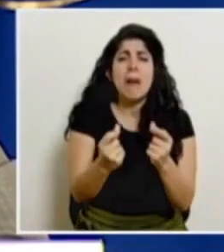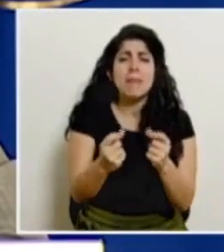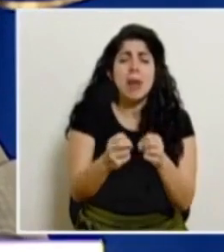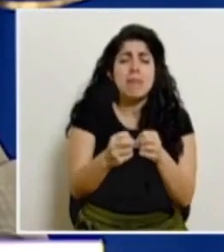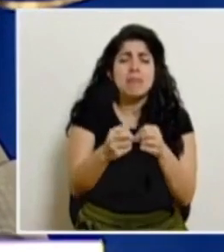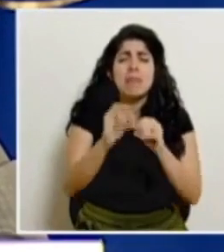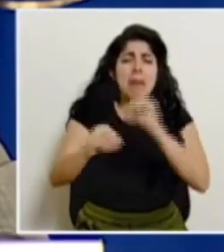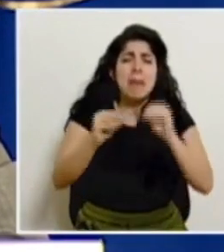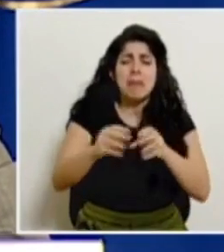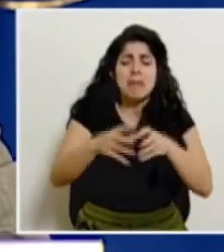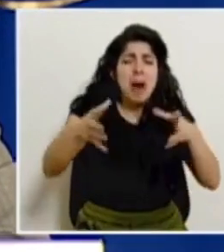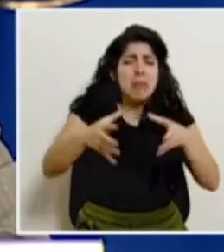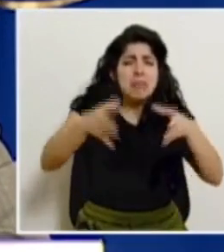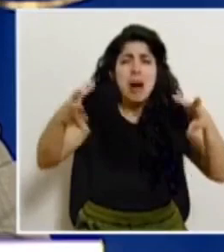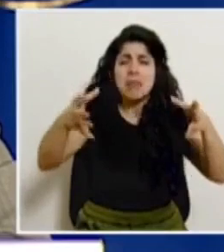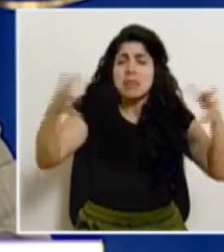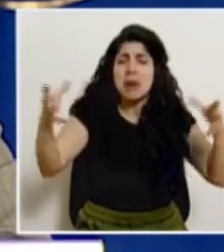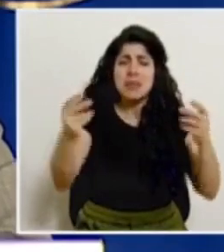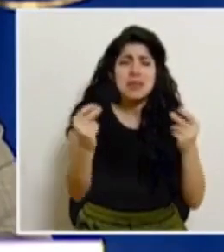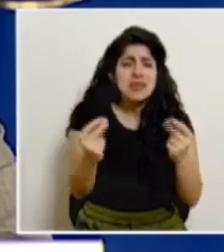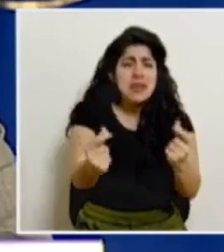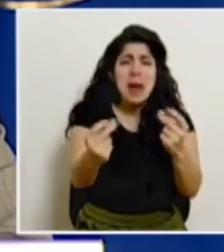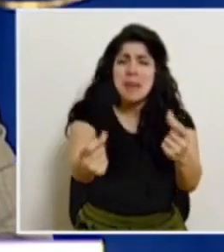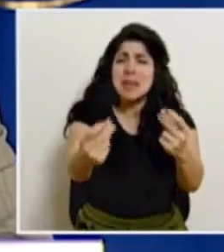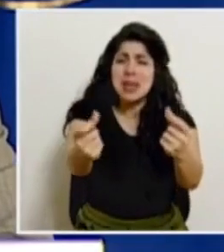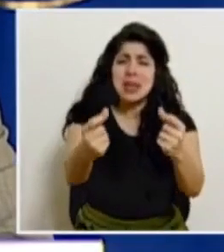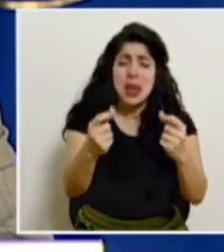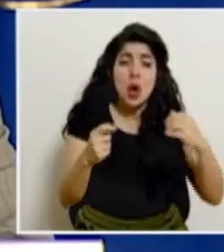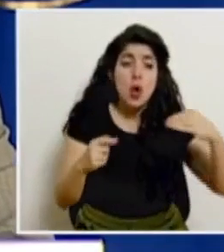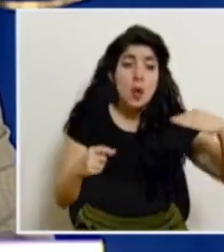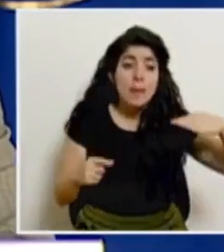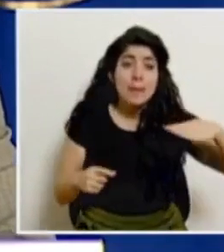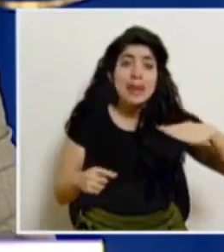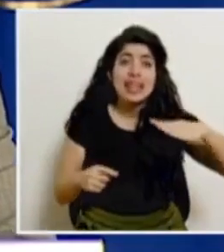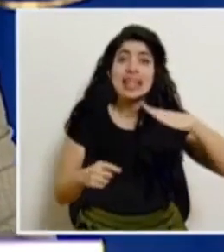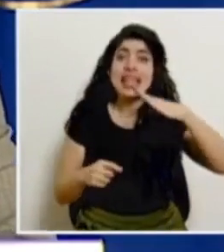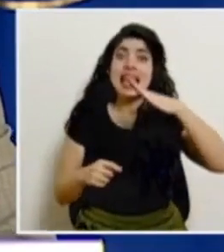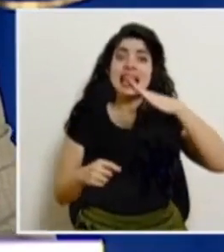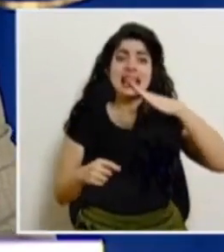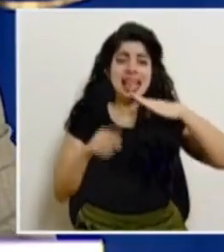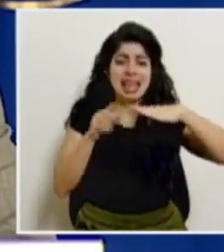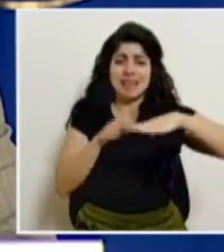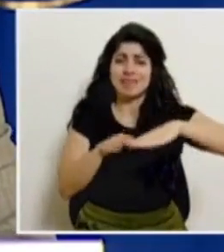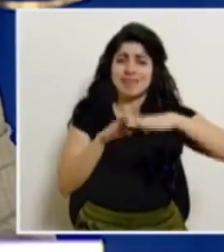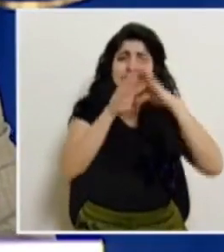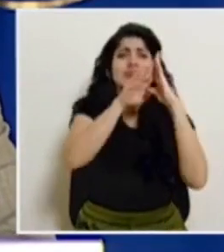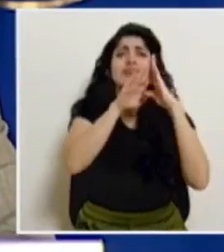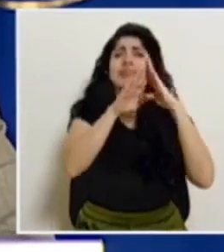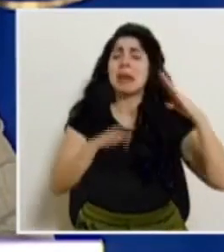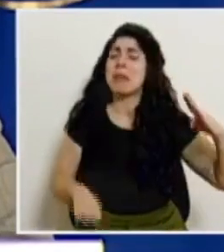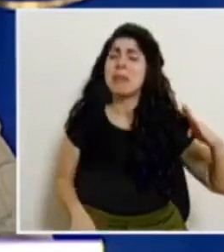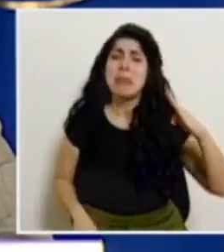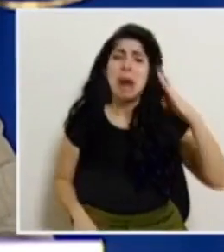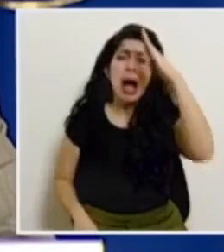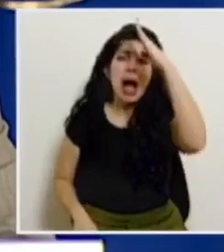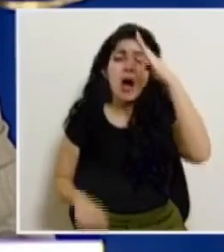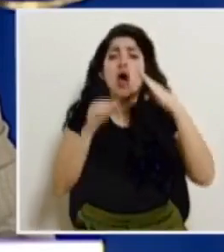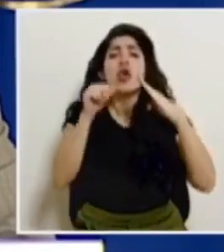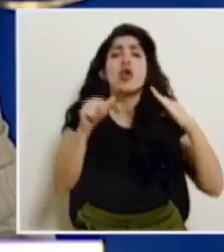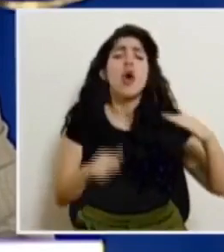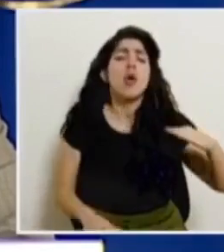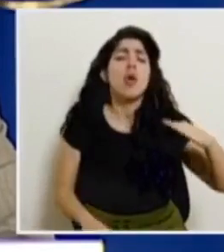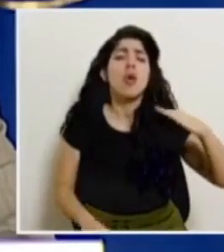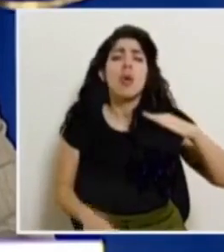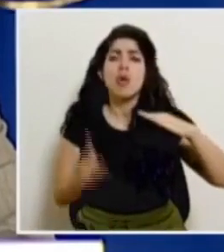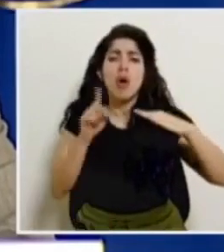exponencialmente, con una pendiente de la curva prácticamente vertical. Y eso significa que